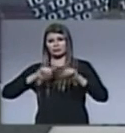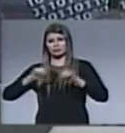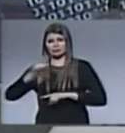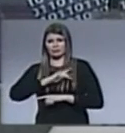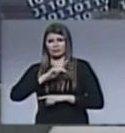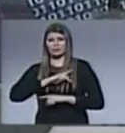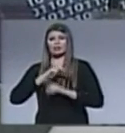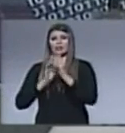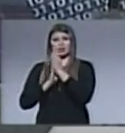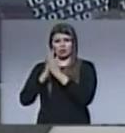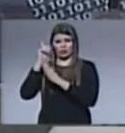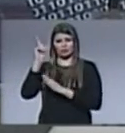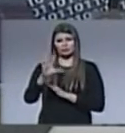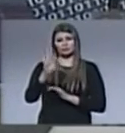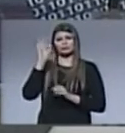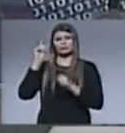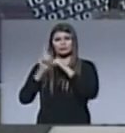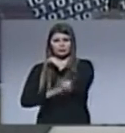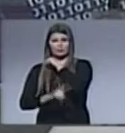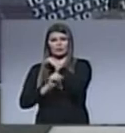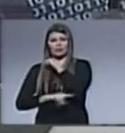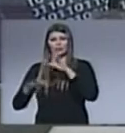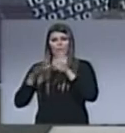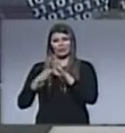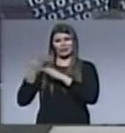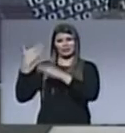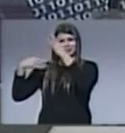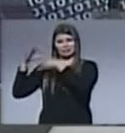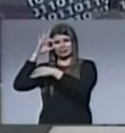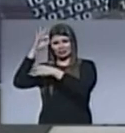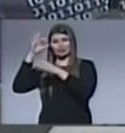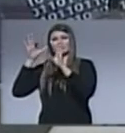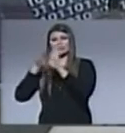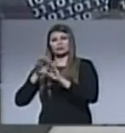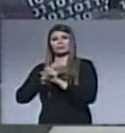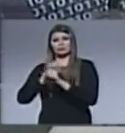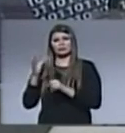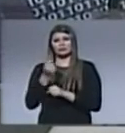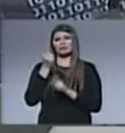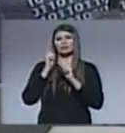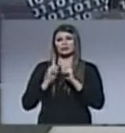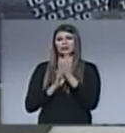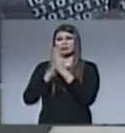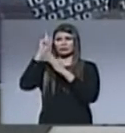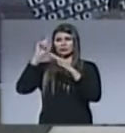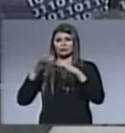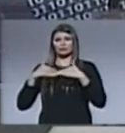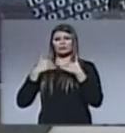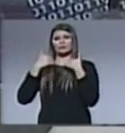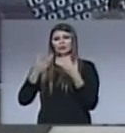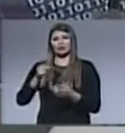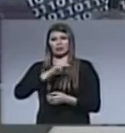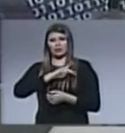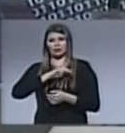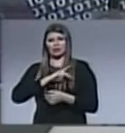Dios los utiliza como los grandes profetas del Antiguo Testamento Dios conceda a su pueblo el